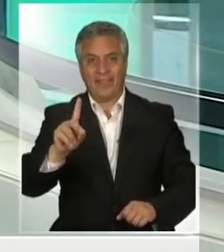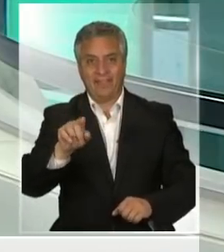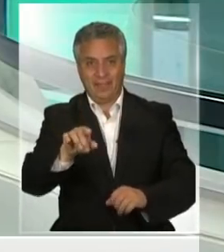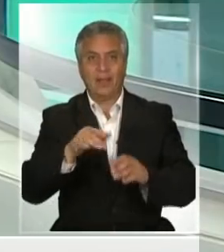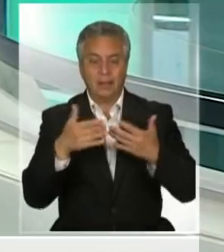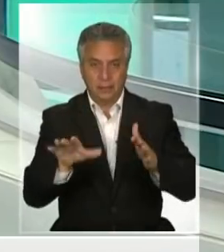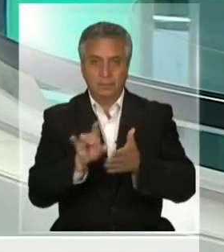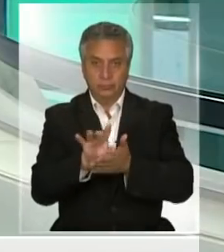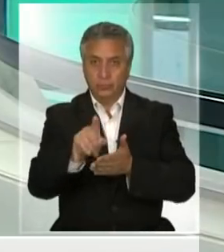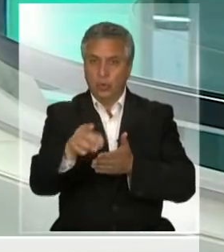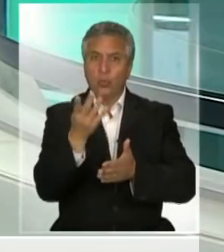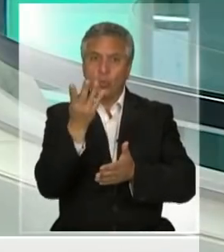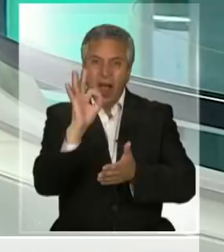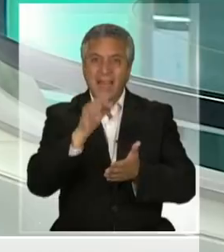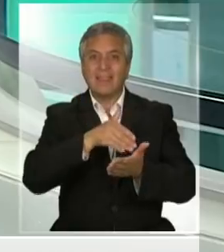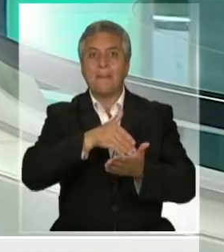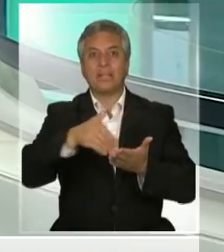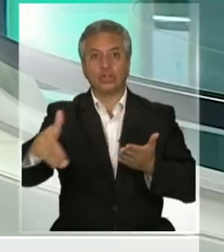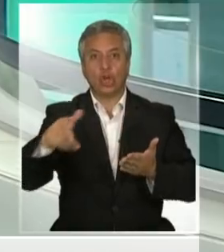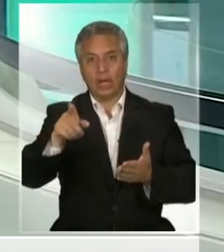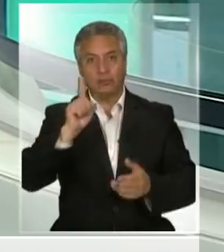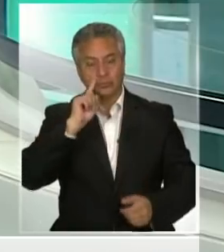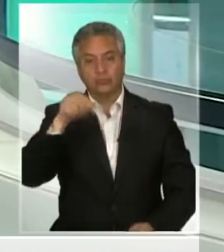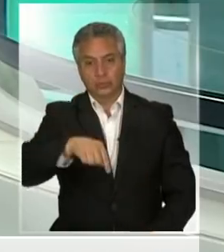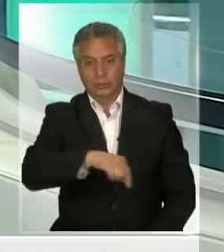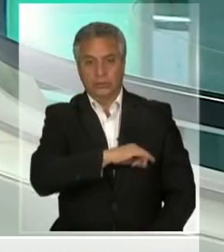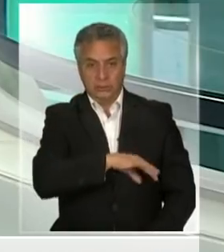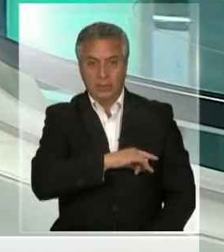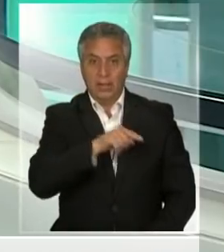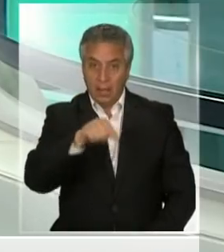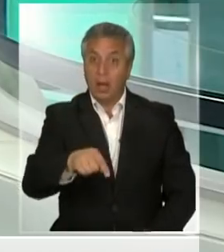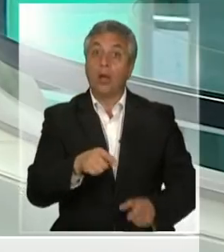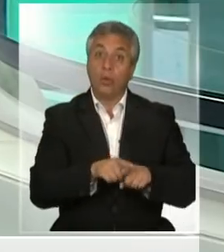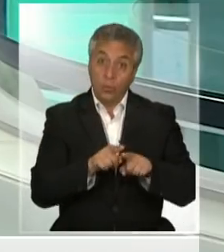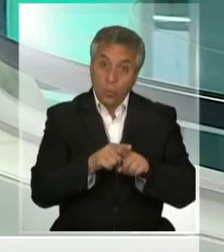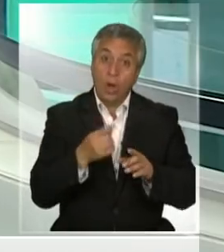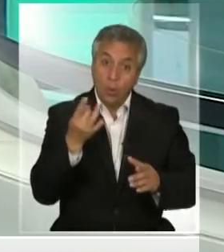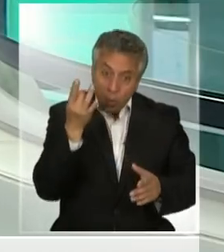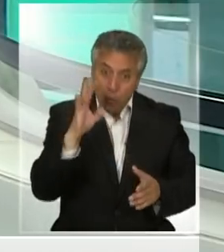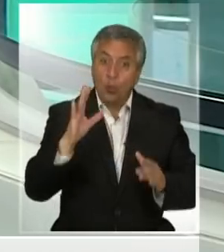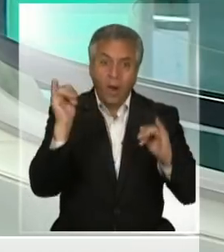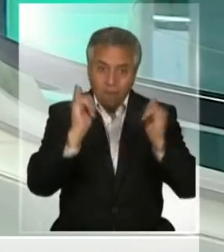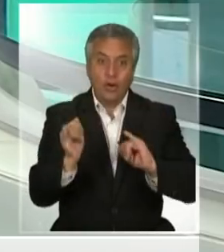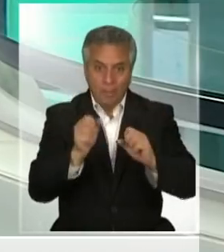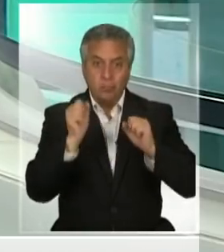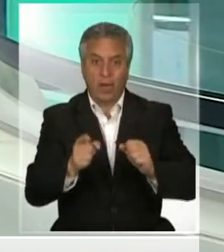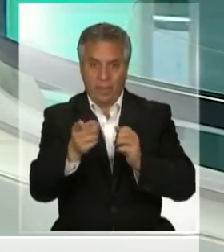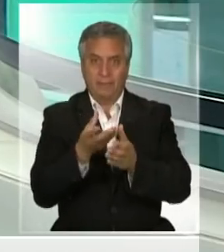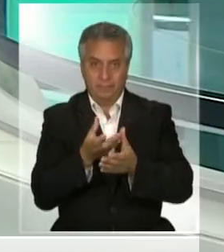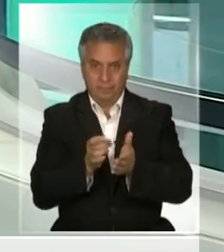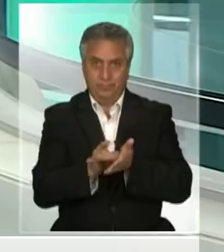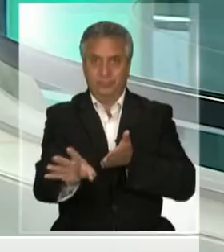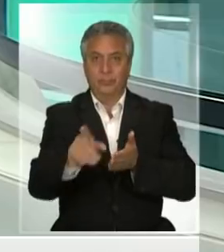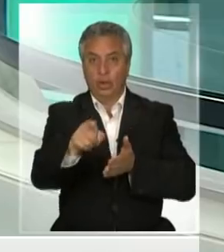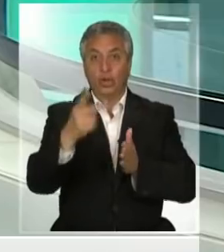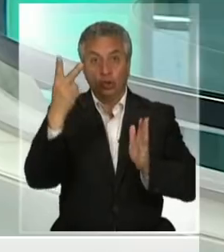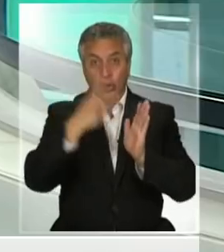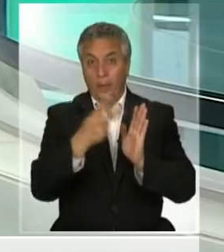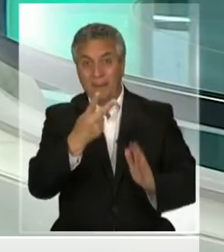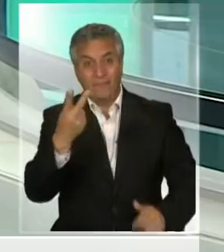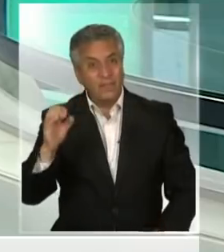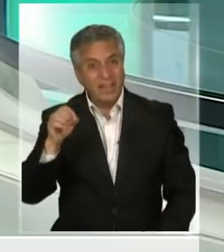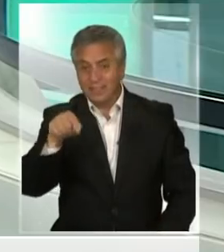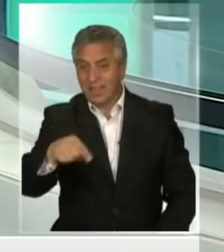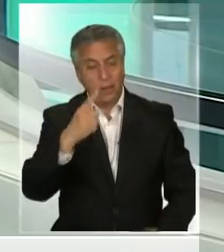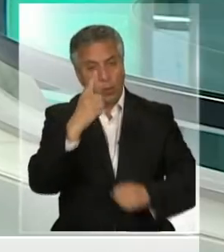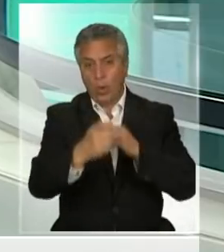van a estar reservadas para el país, en lo que representa la única manera de erradicar el coronavirus. El 2020 se ha transformado en el año